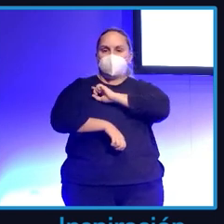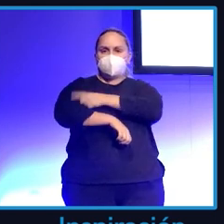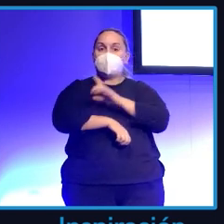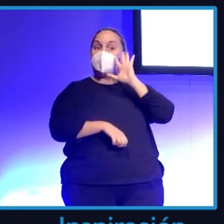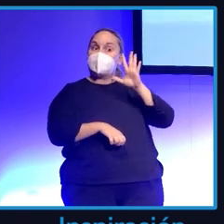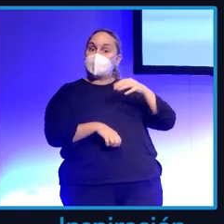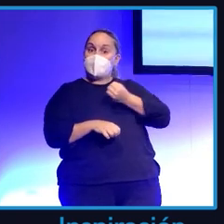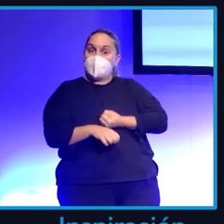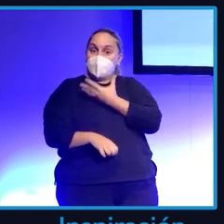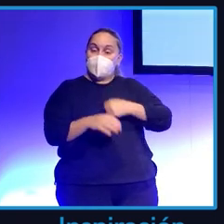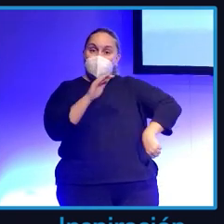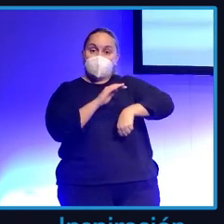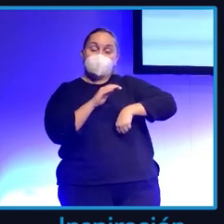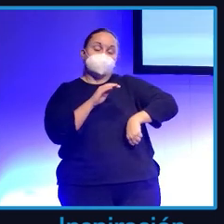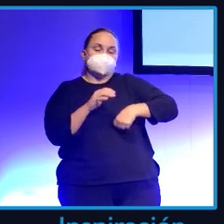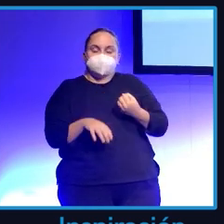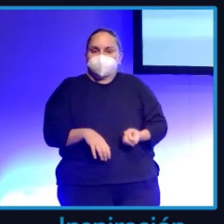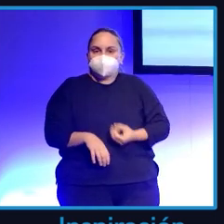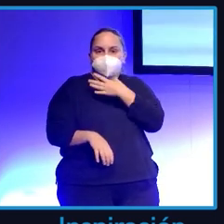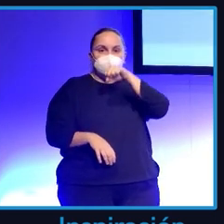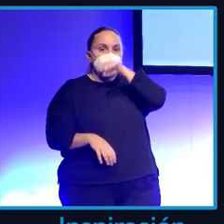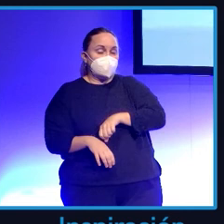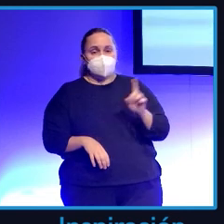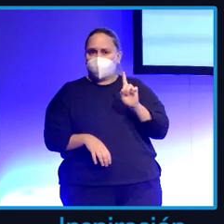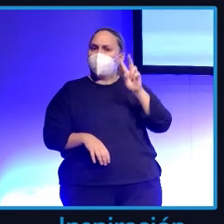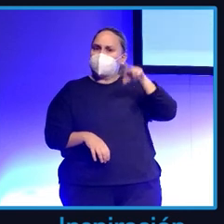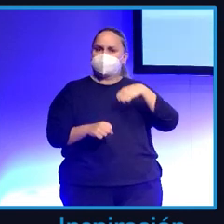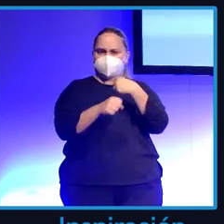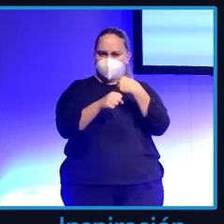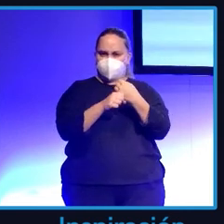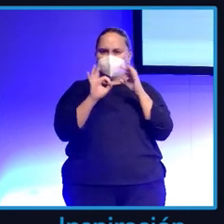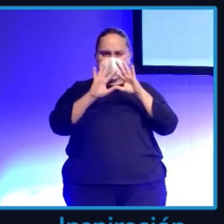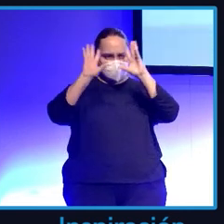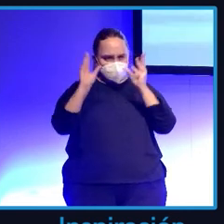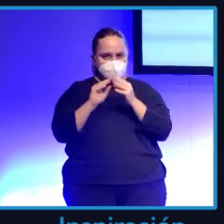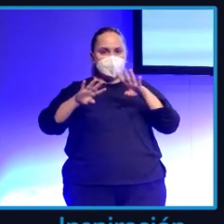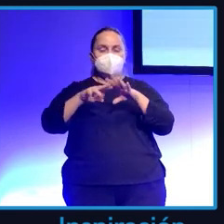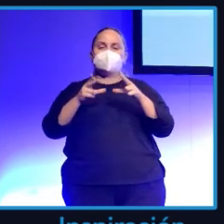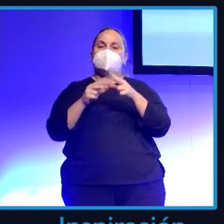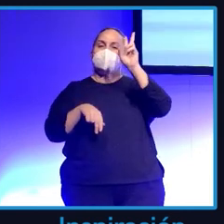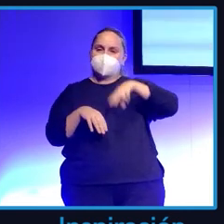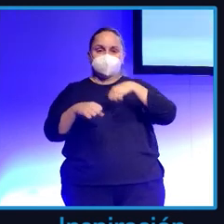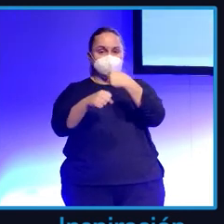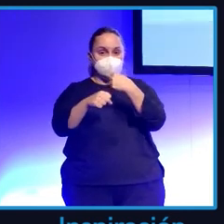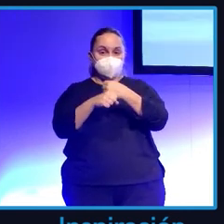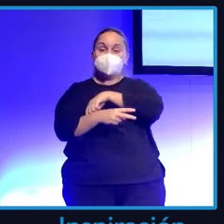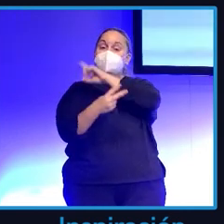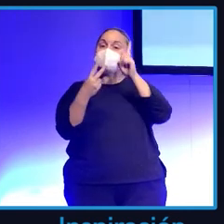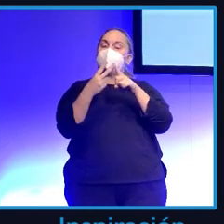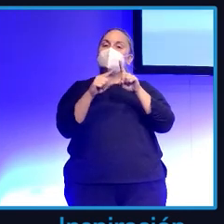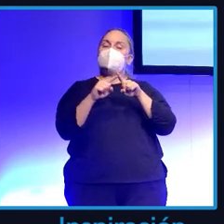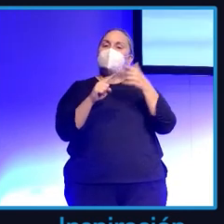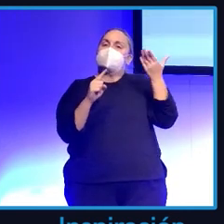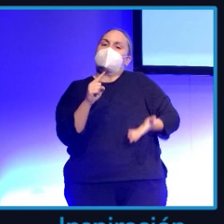vivir de las redes, también es tu trabajo. En segundo lugar, que pienses siempre en la relevancia, que es ese cacharrito